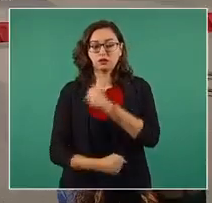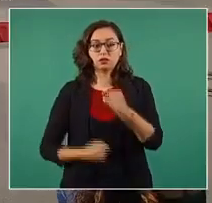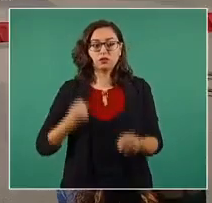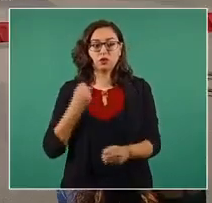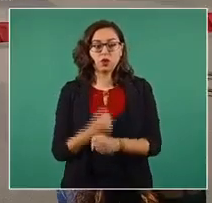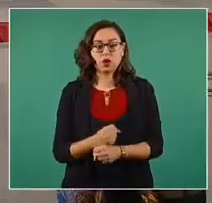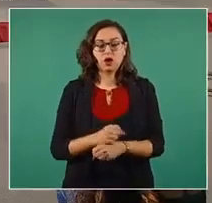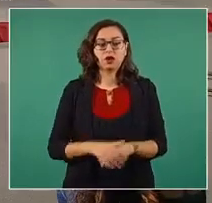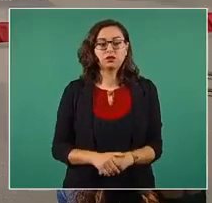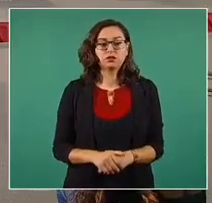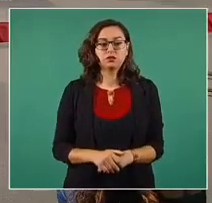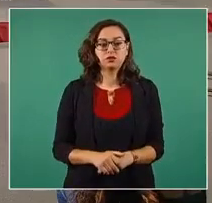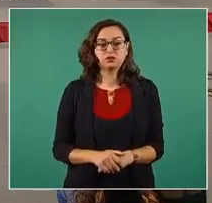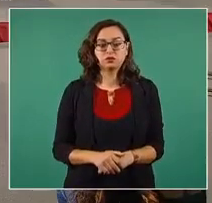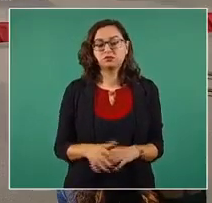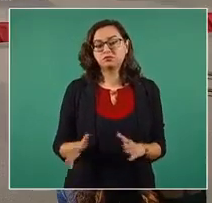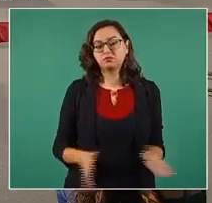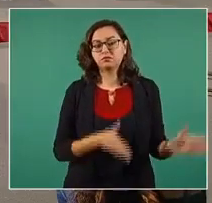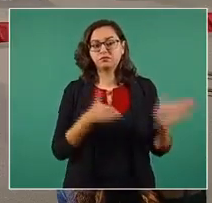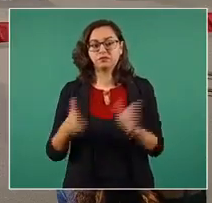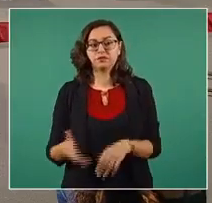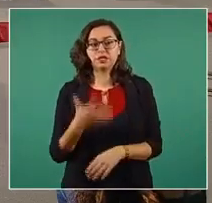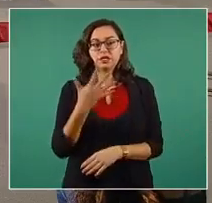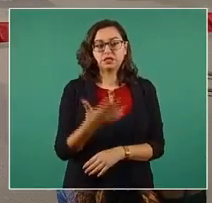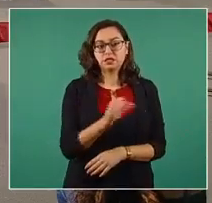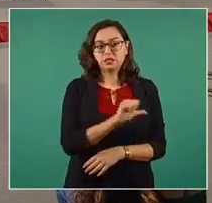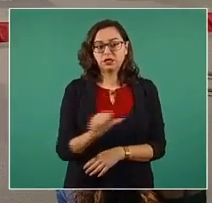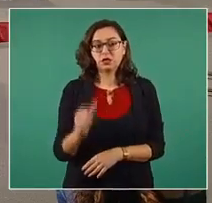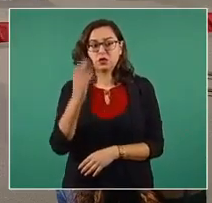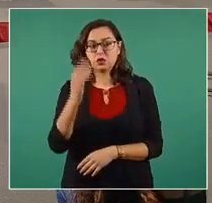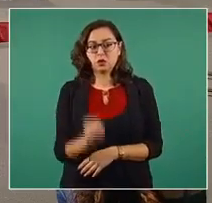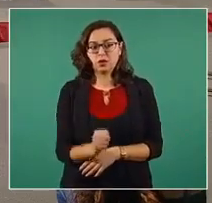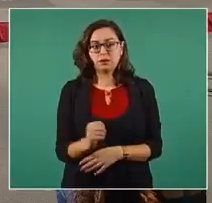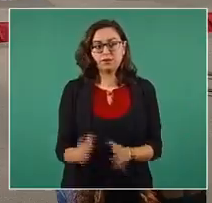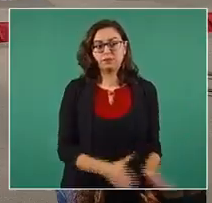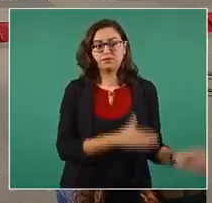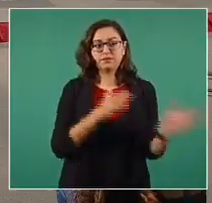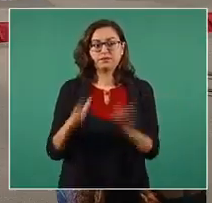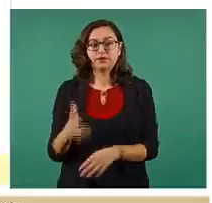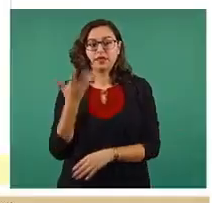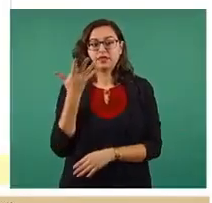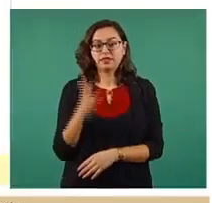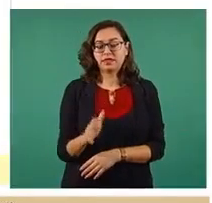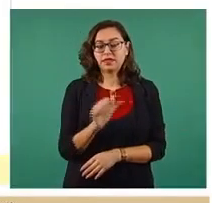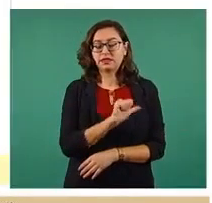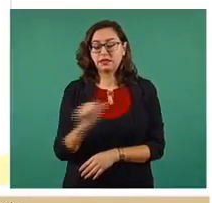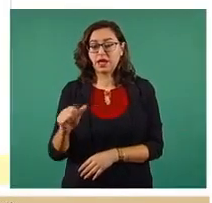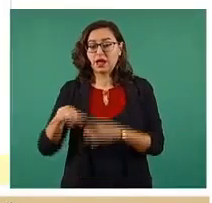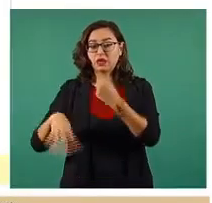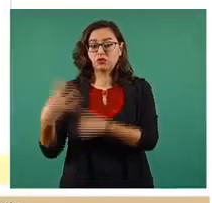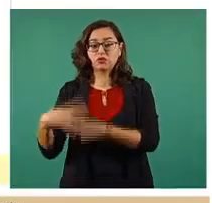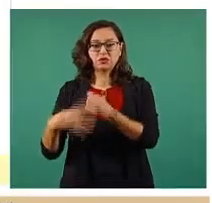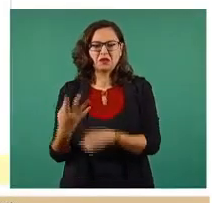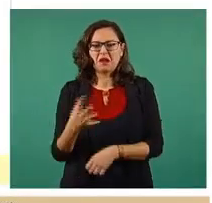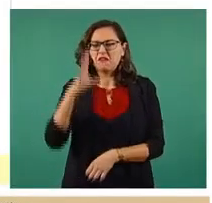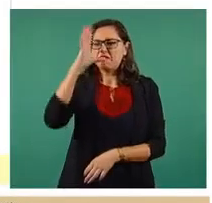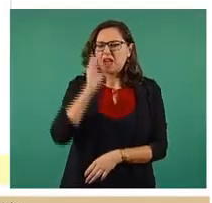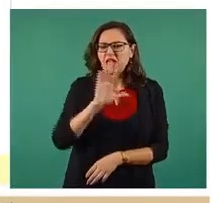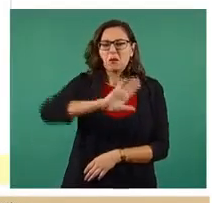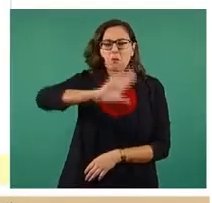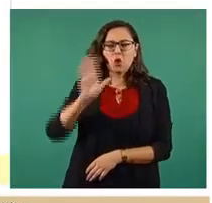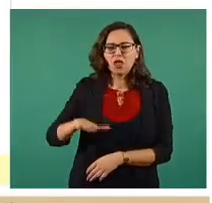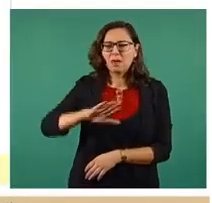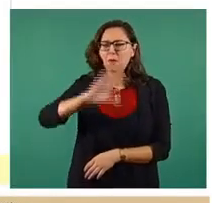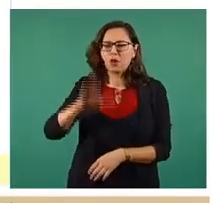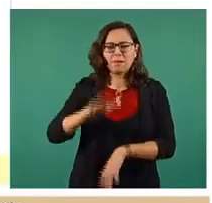siguientes imágenes de cinco a nueve y diez a catorce, los accidentes son la causa número uno. Lo han sido